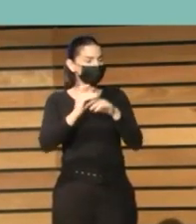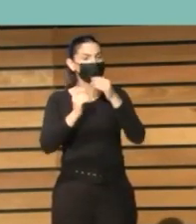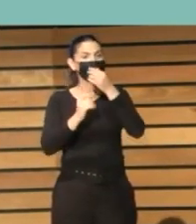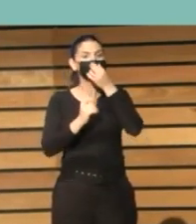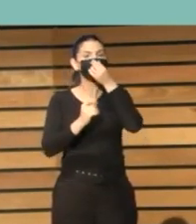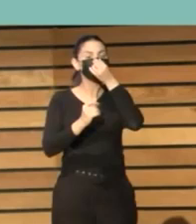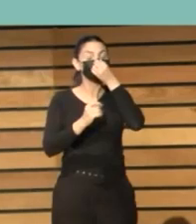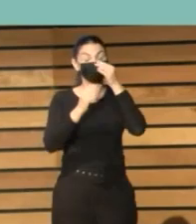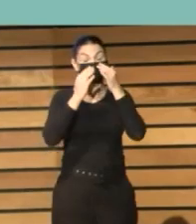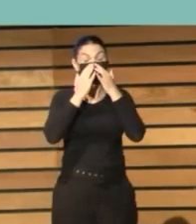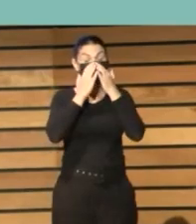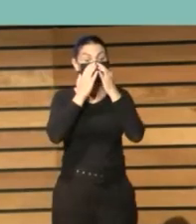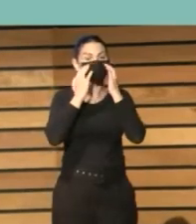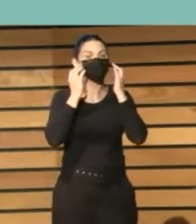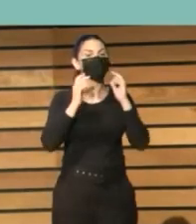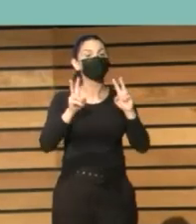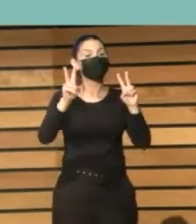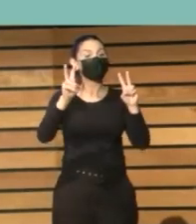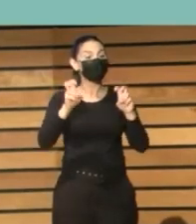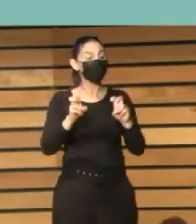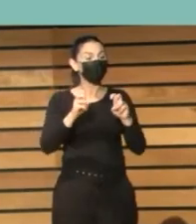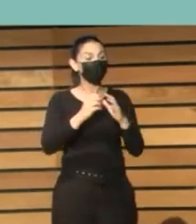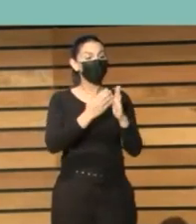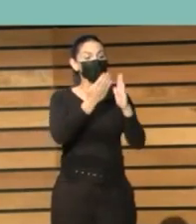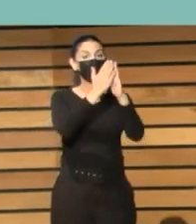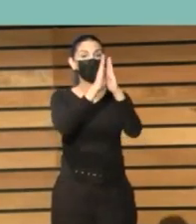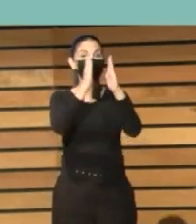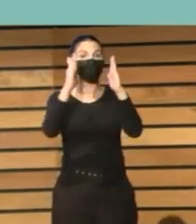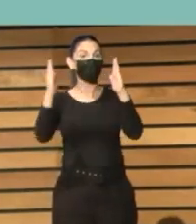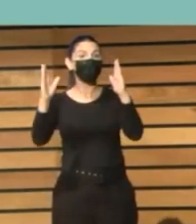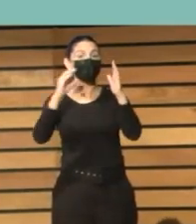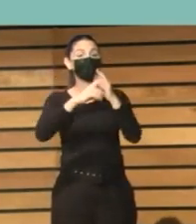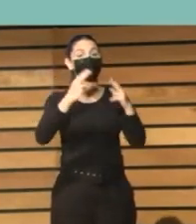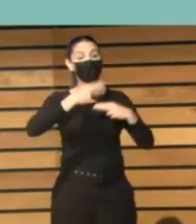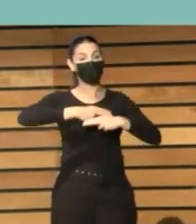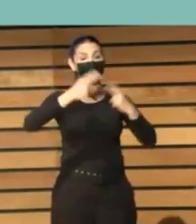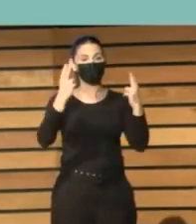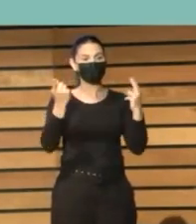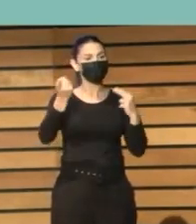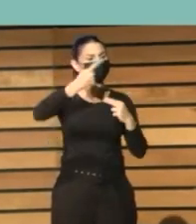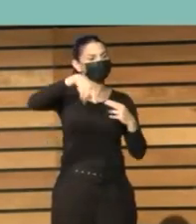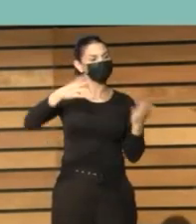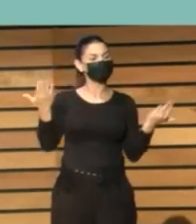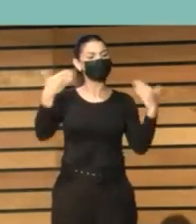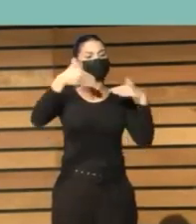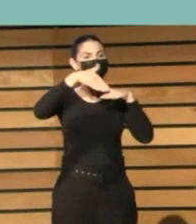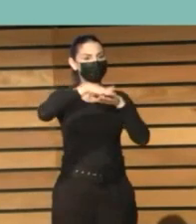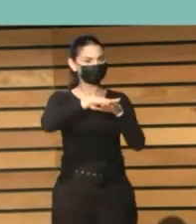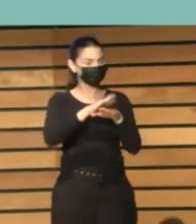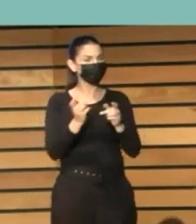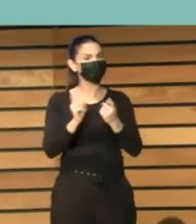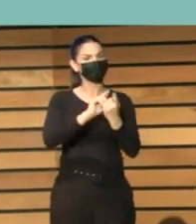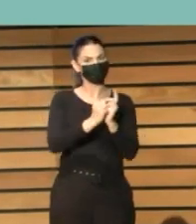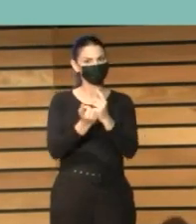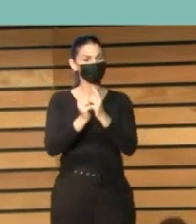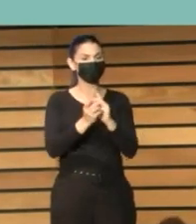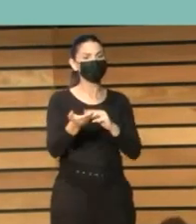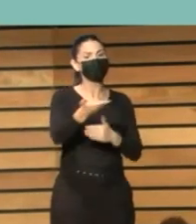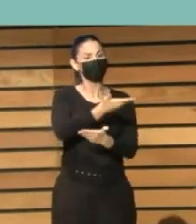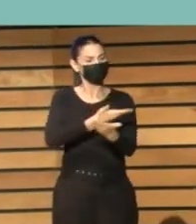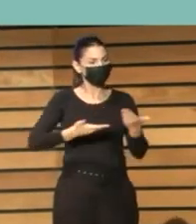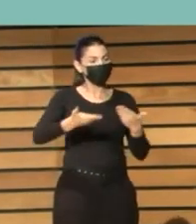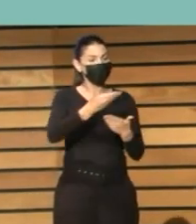Red Española de Bibliotecas Públicas, que en la medida en la que pudieran y quisieran integrarse, trabajando en conjunción la